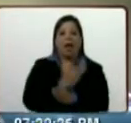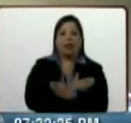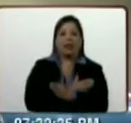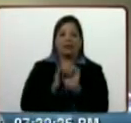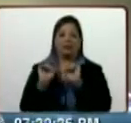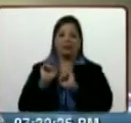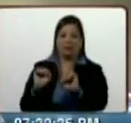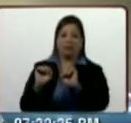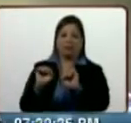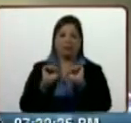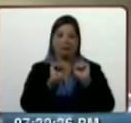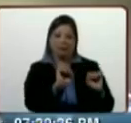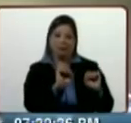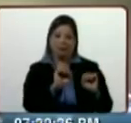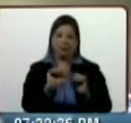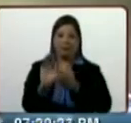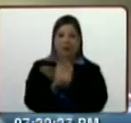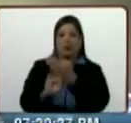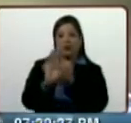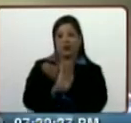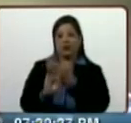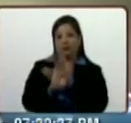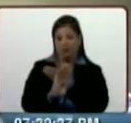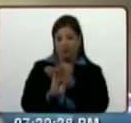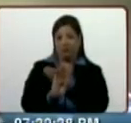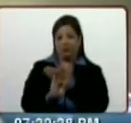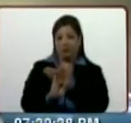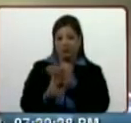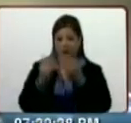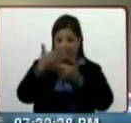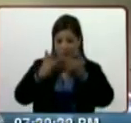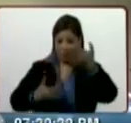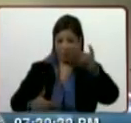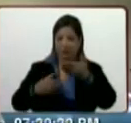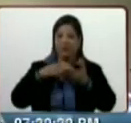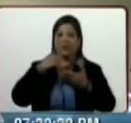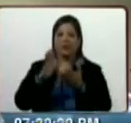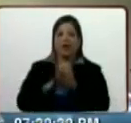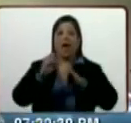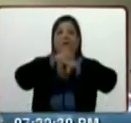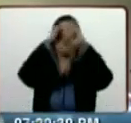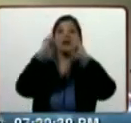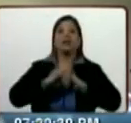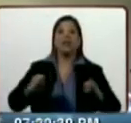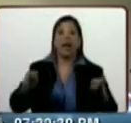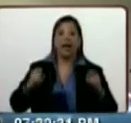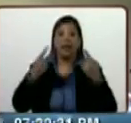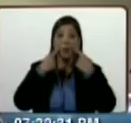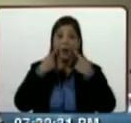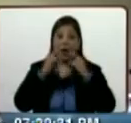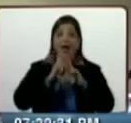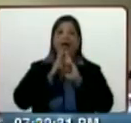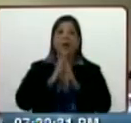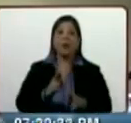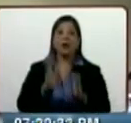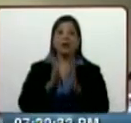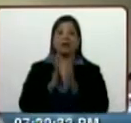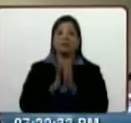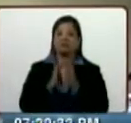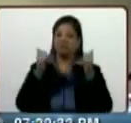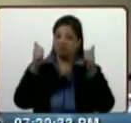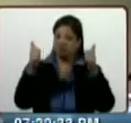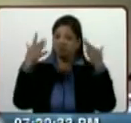y, bueno, evidentemente está protegida la data electoral, que es la felicidad para que todos podamos ver los resultados inmediatamente después y